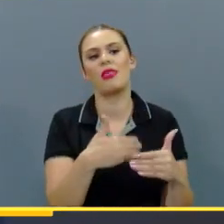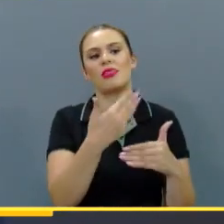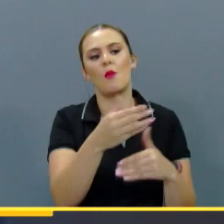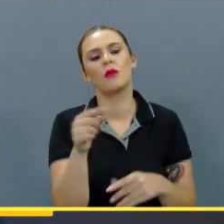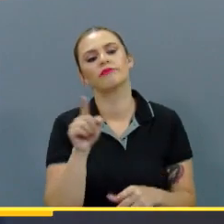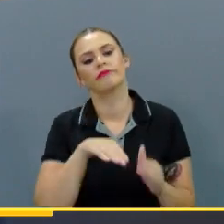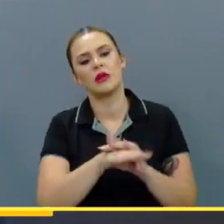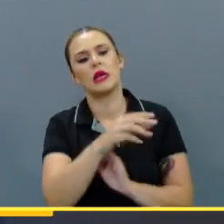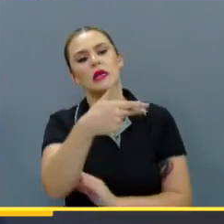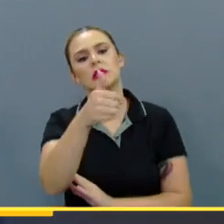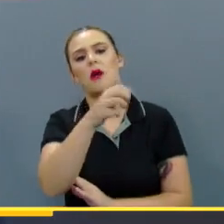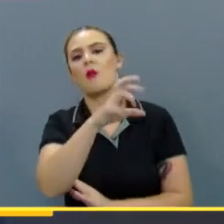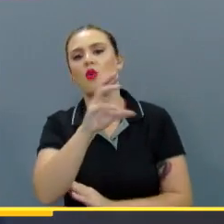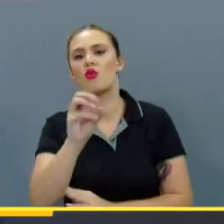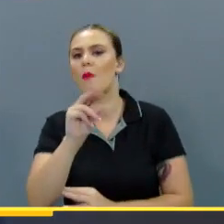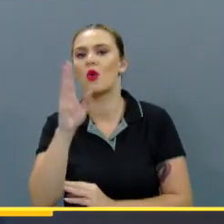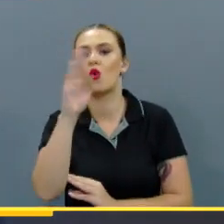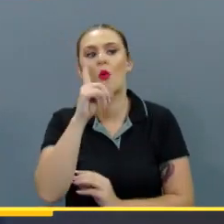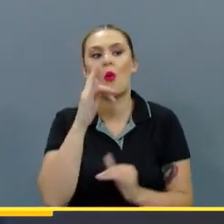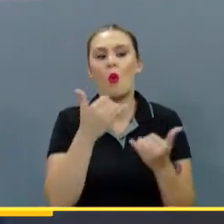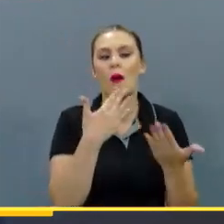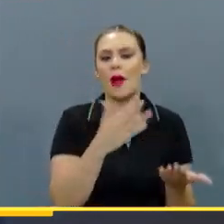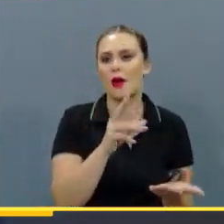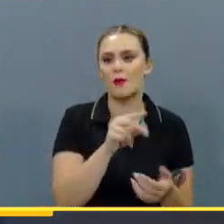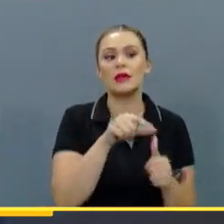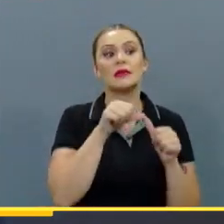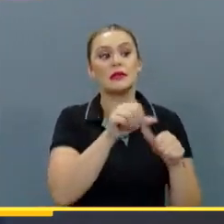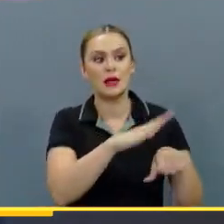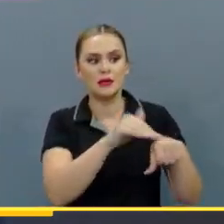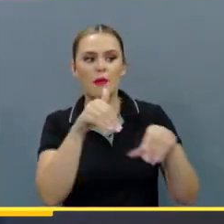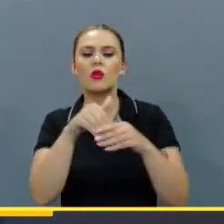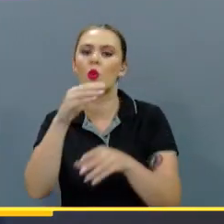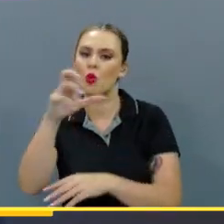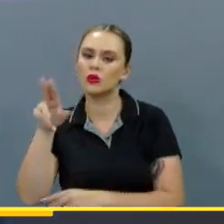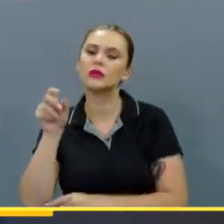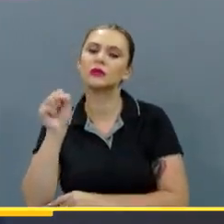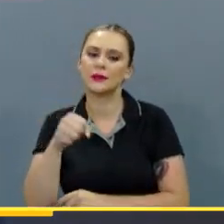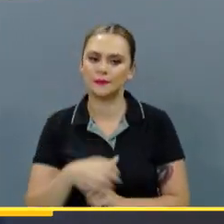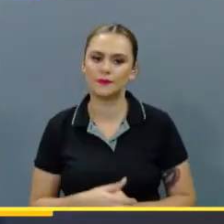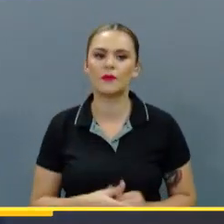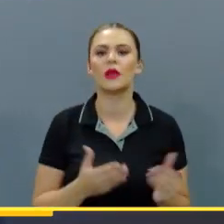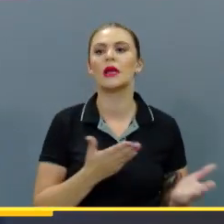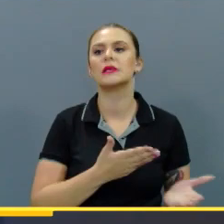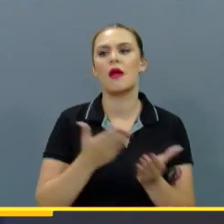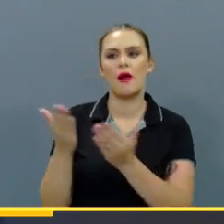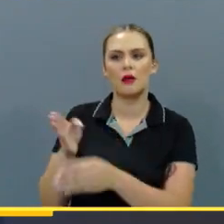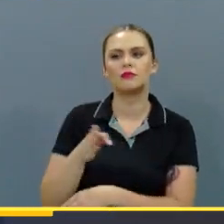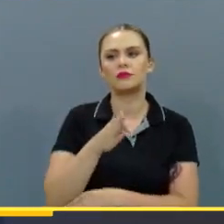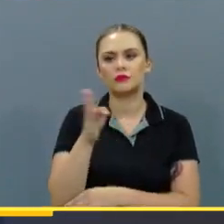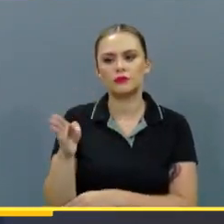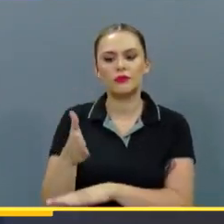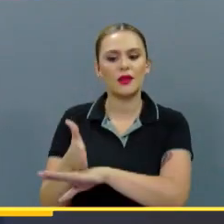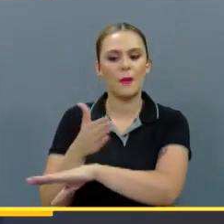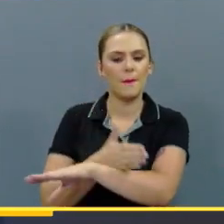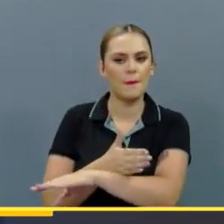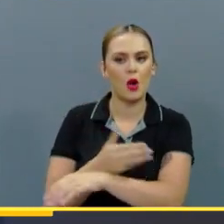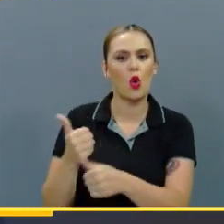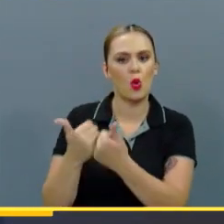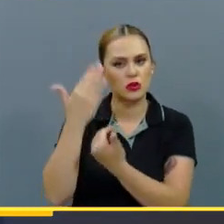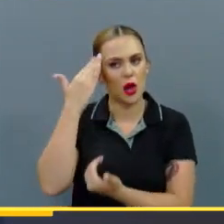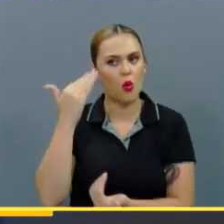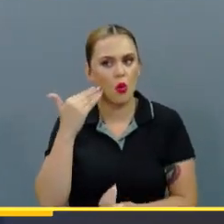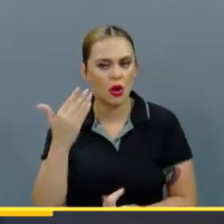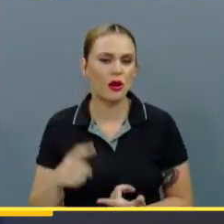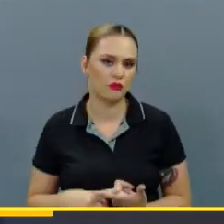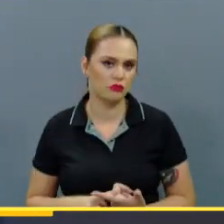Chamorro. Pero nunca es porque estuvieron jugando mal. Y lo siguieron llamando a la selección. Sí, lo llevaron a la gira. A la preliminar. Contra Corea y